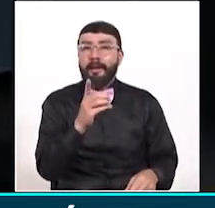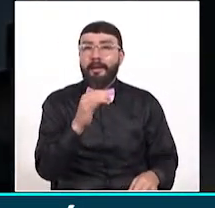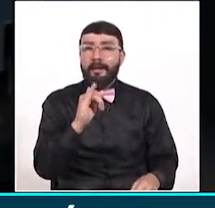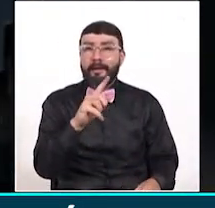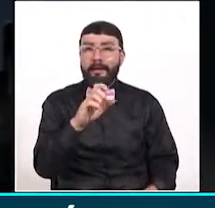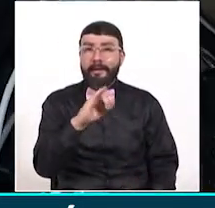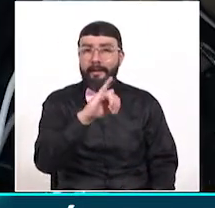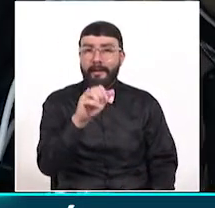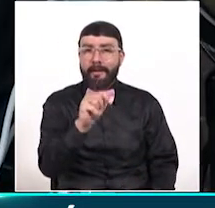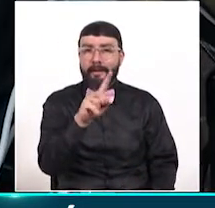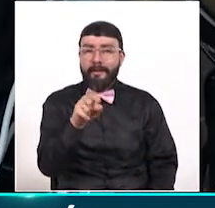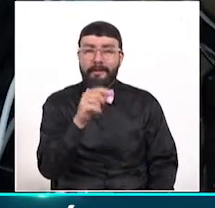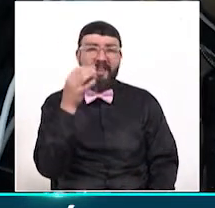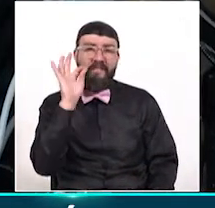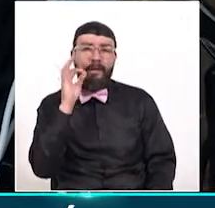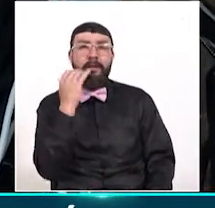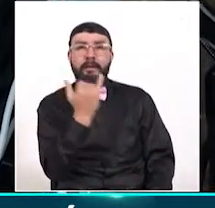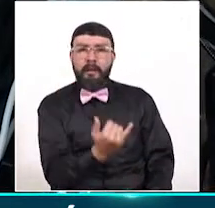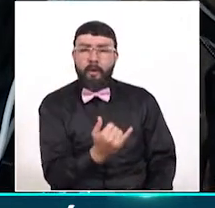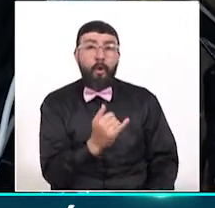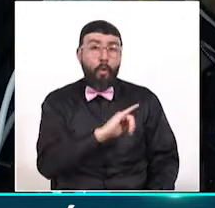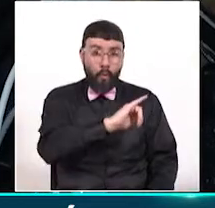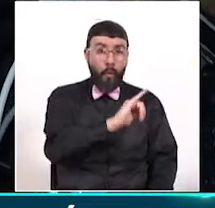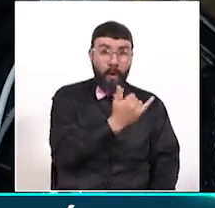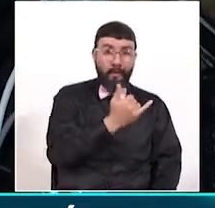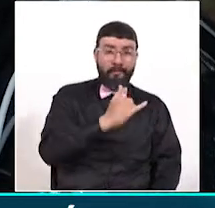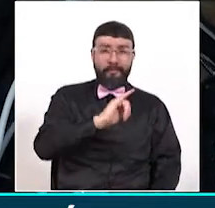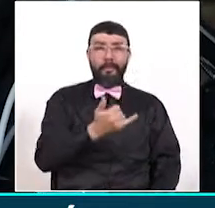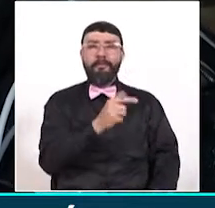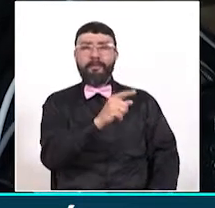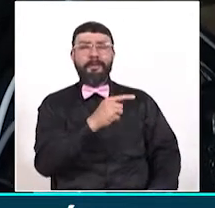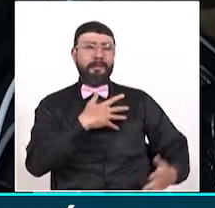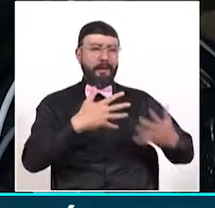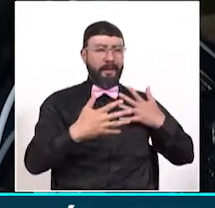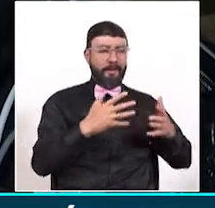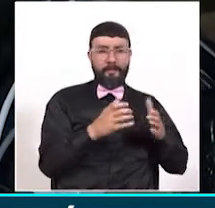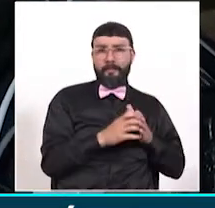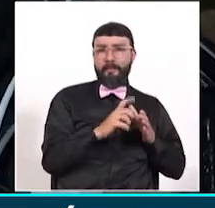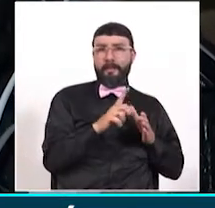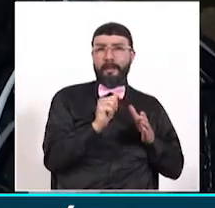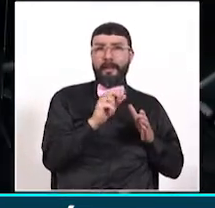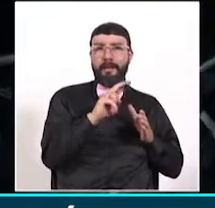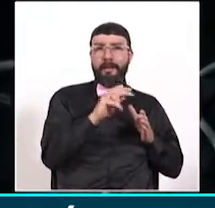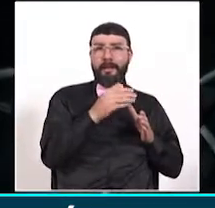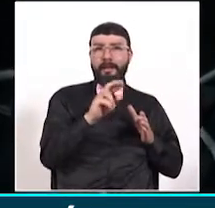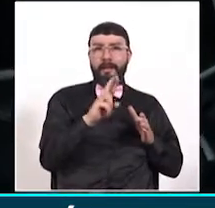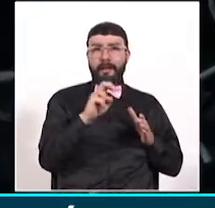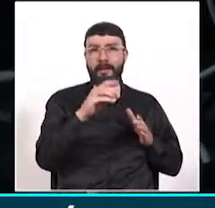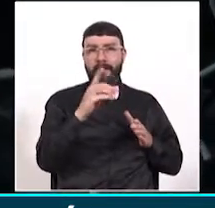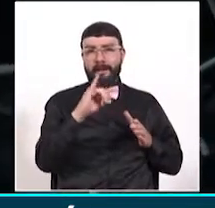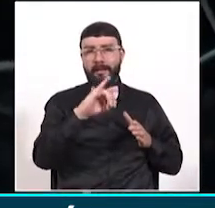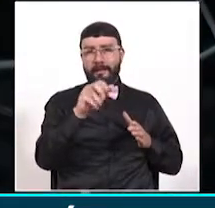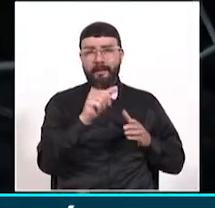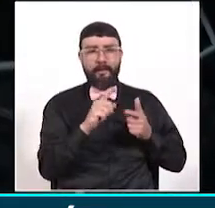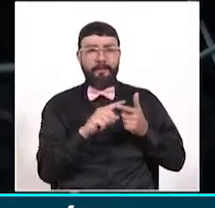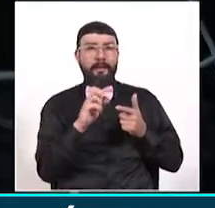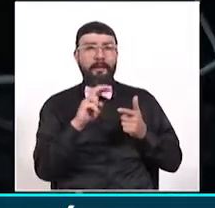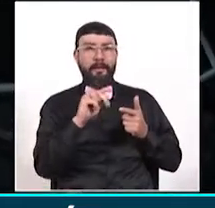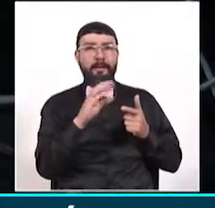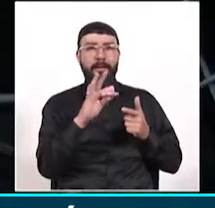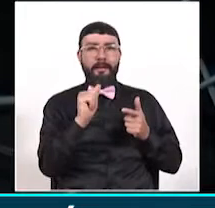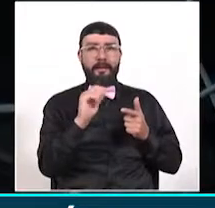haciendo el jueves de teatro con los grupos La Rendija y Entablados, que son los grupos base de la Fundación.